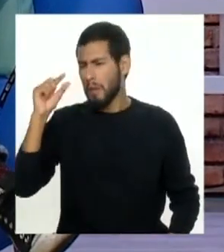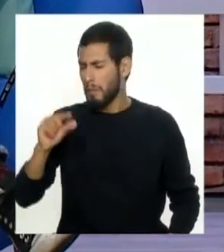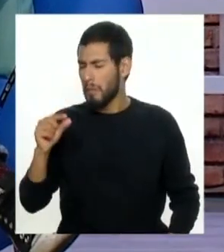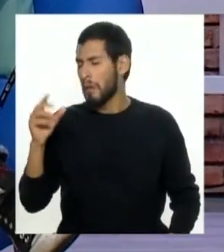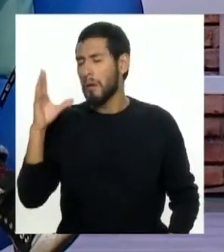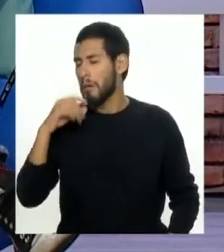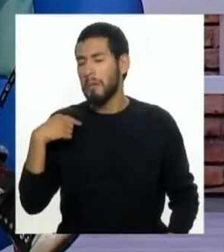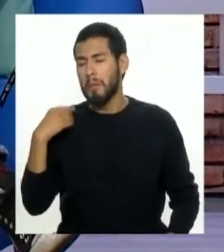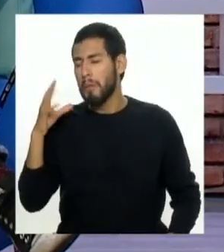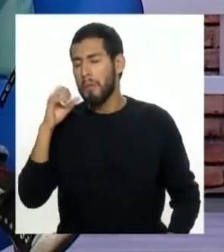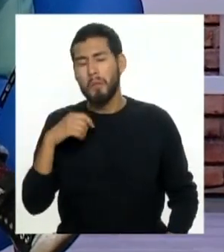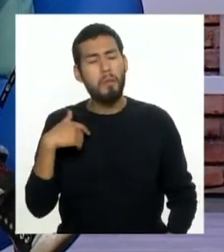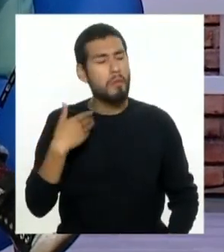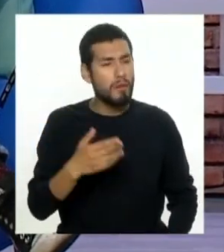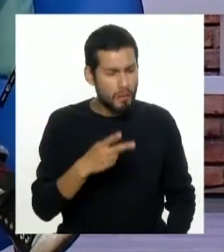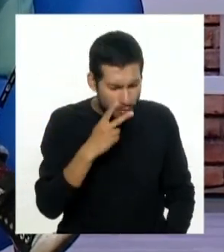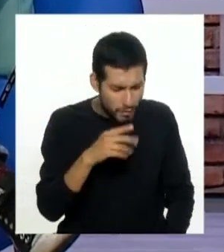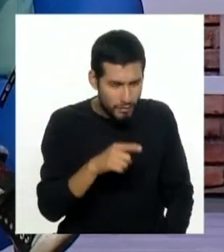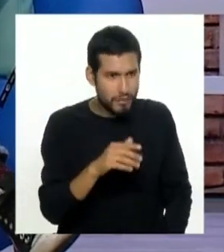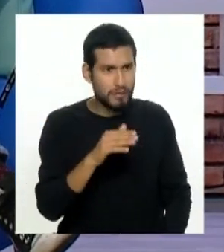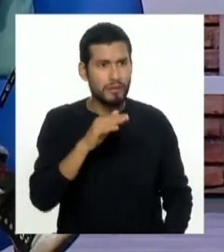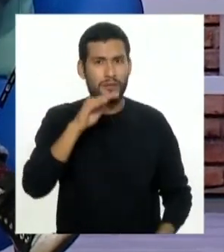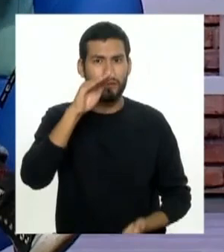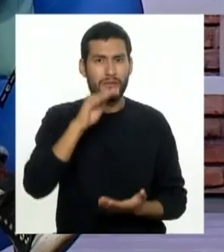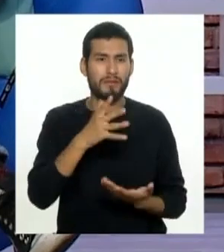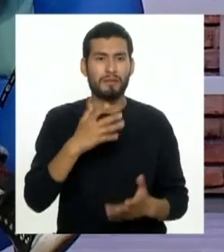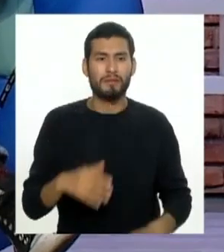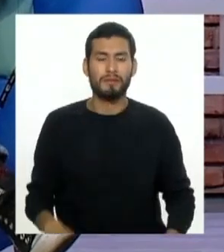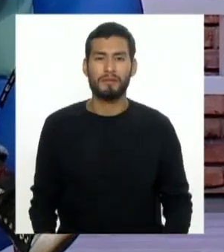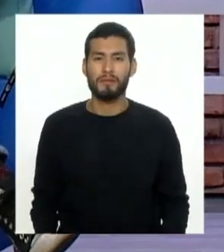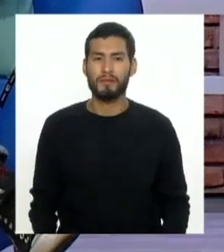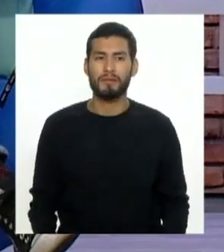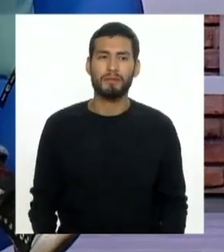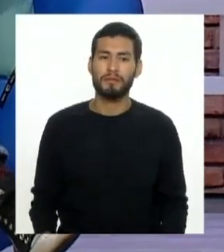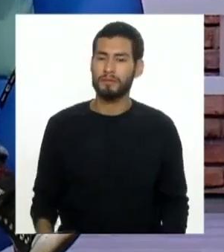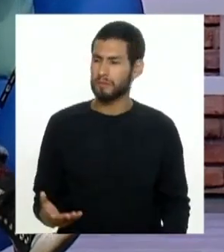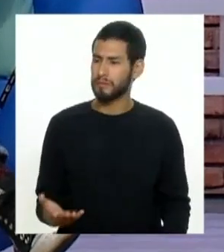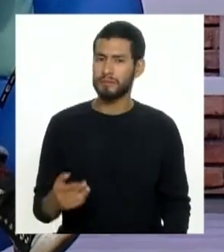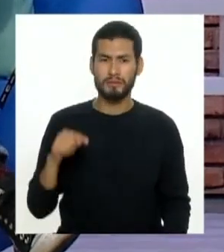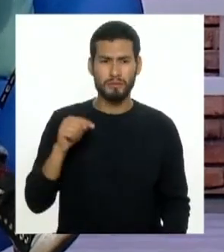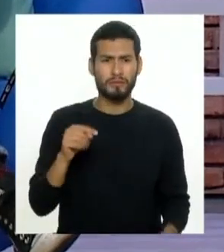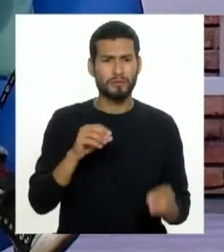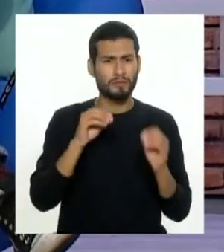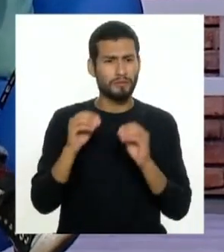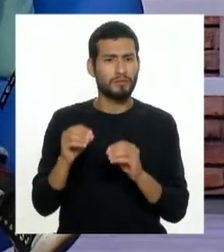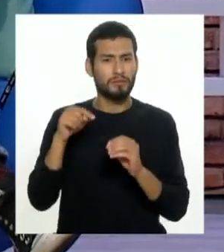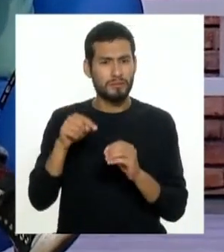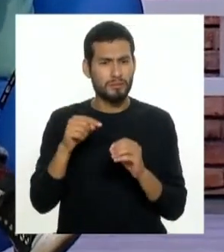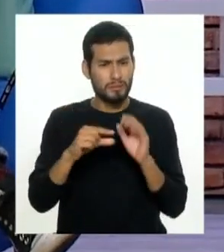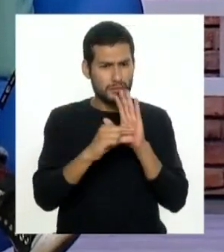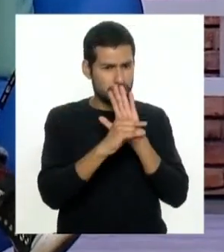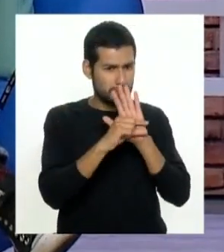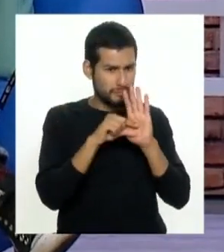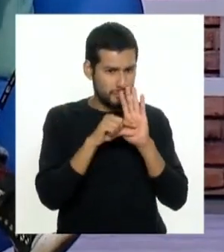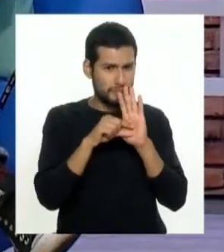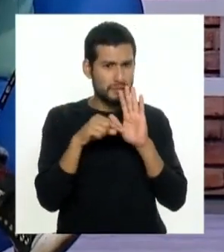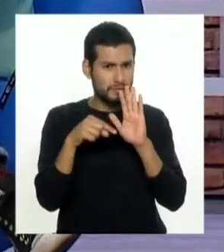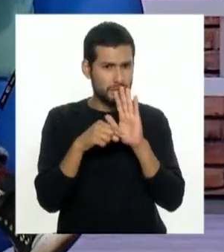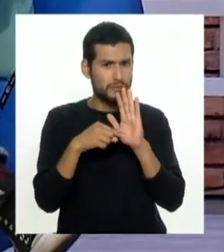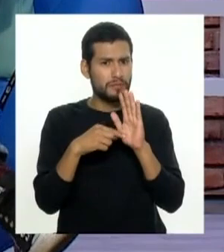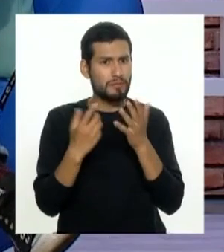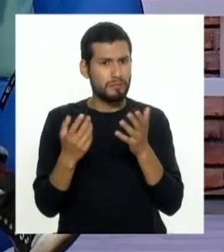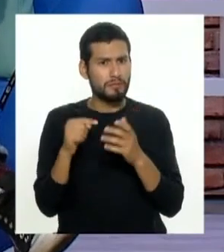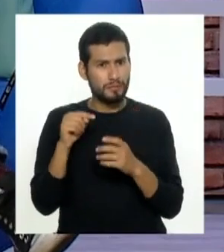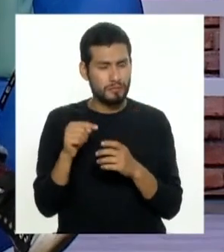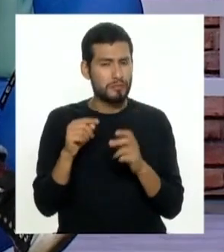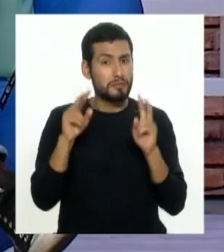llegué a la casa era la botella más pequeñita ahora pero ellos lo ponen en las etiquetas y de alguna manera con